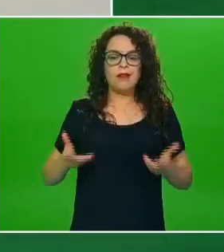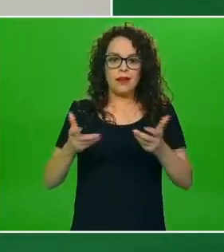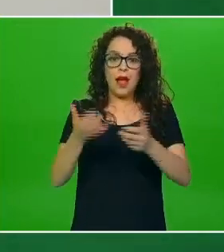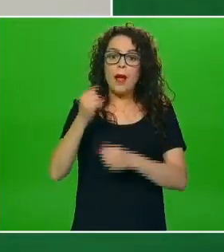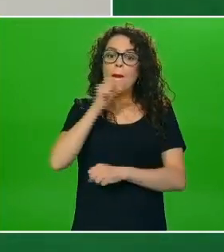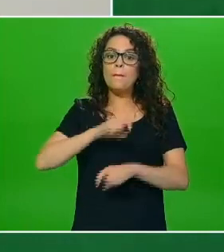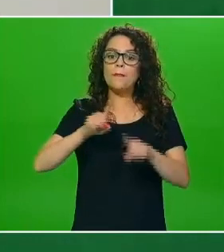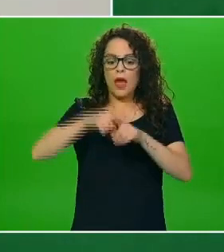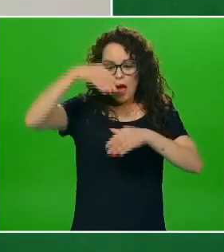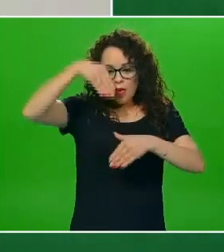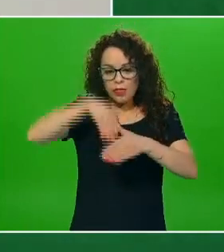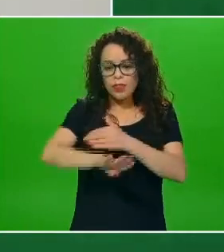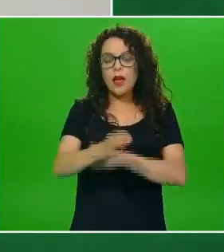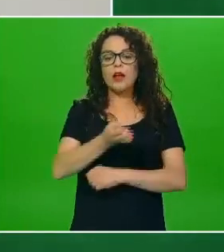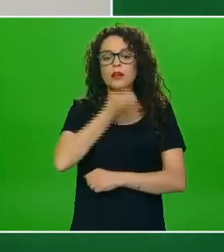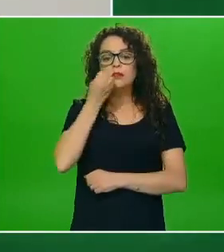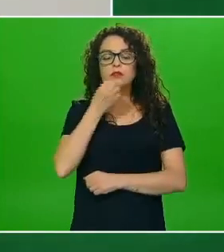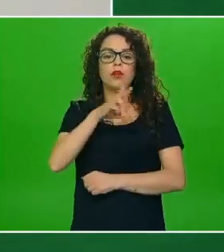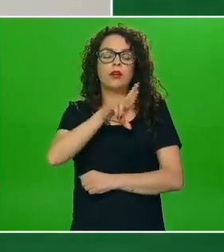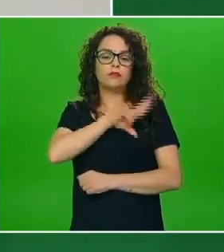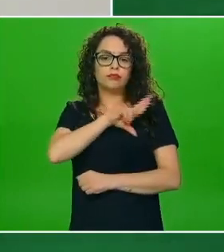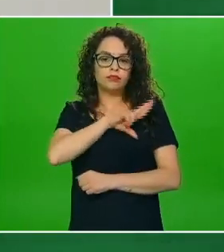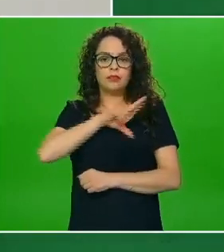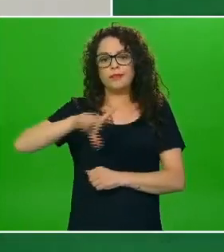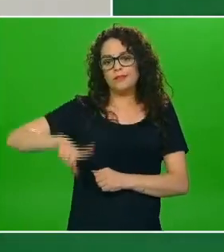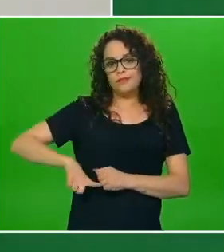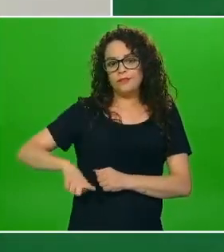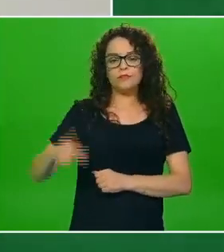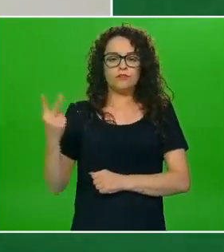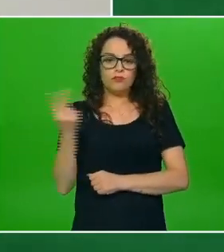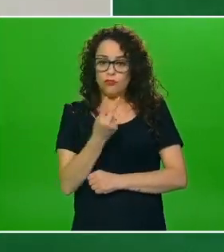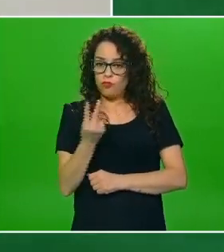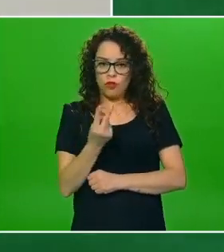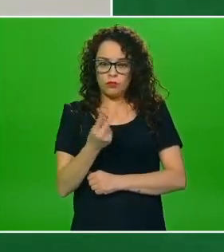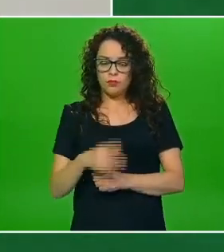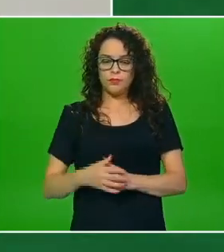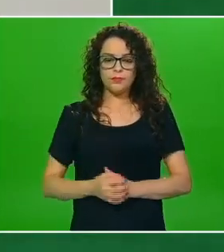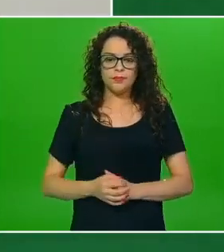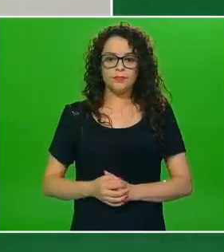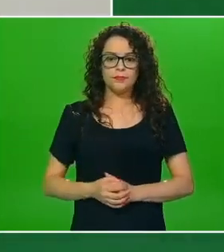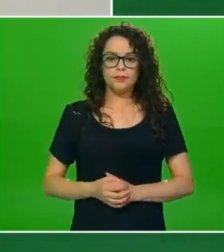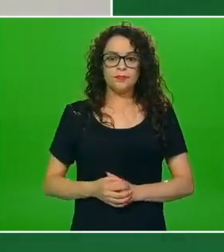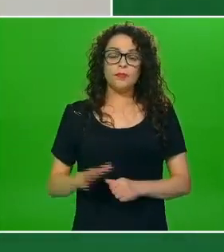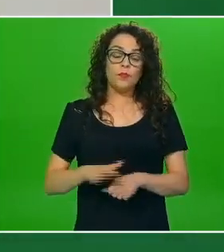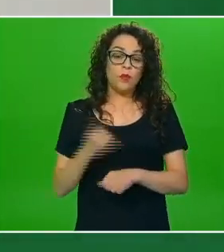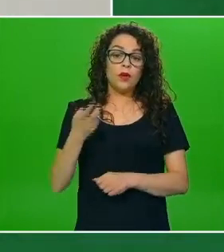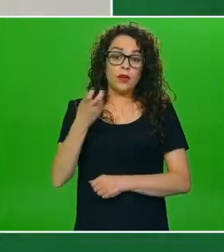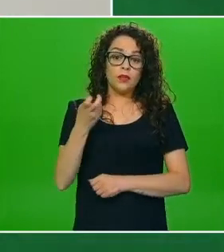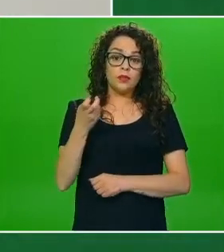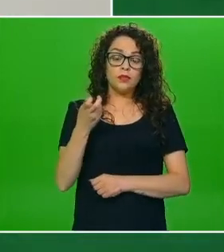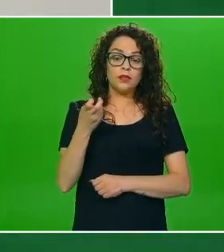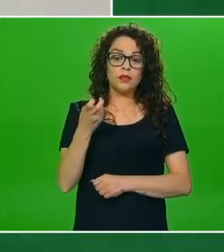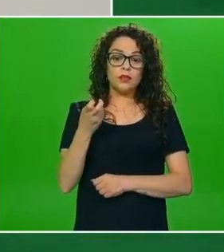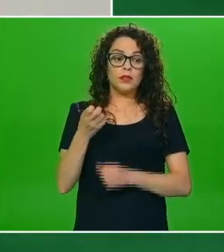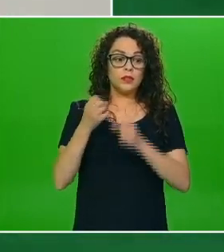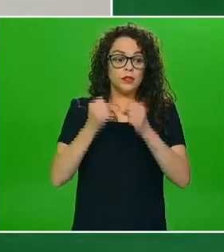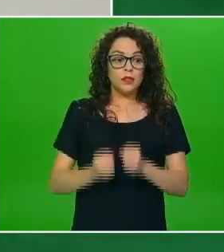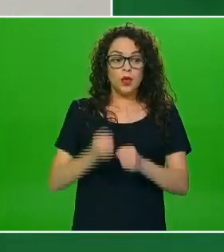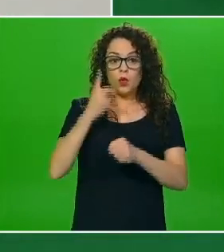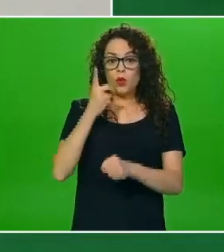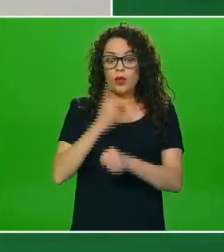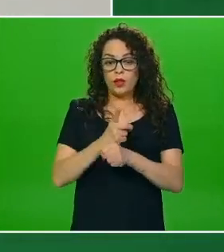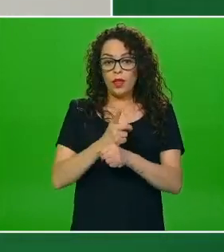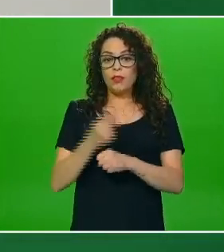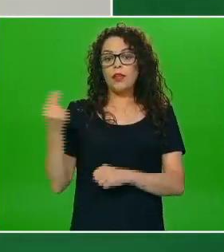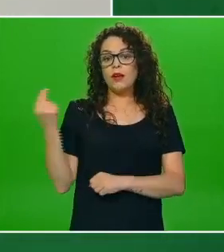aquellas escuelas que así tienen este tipo de servicios para contribuir a que los elementos de seguridad se